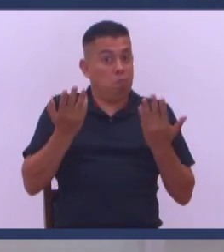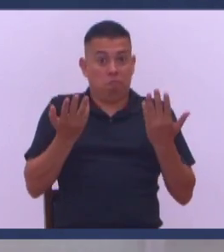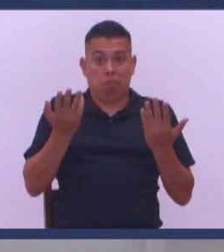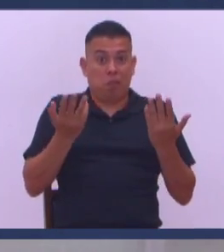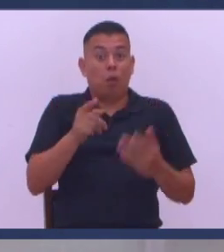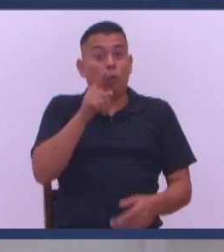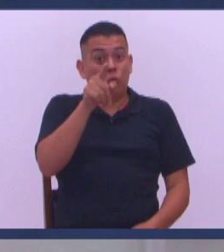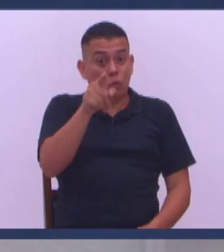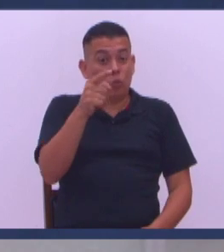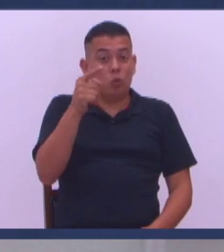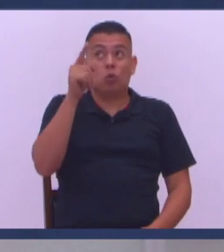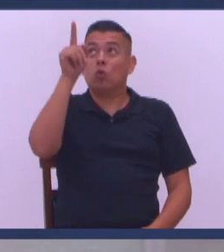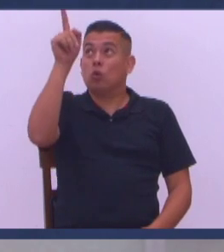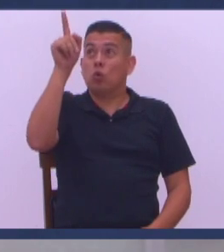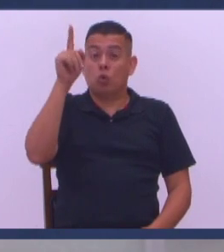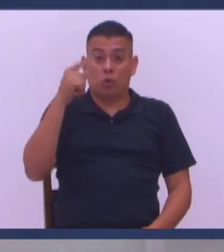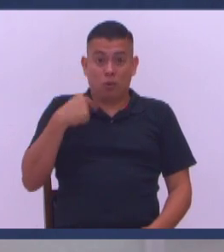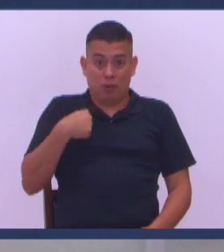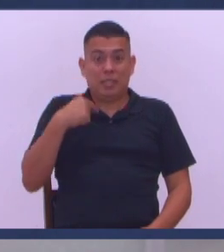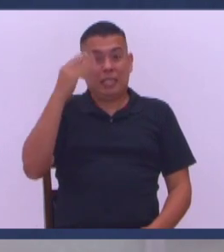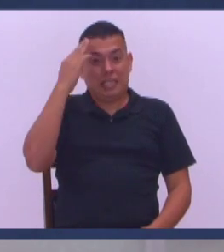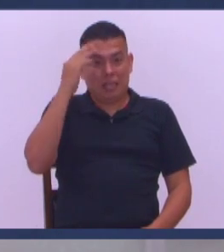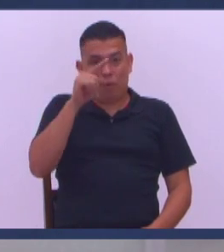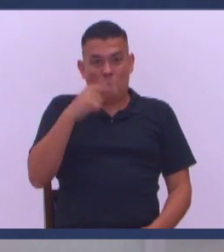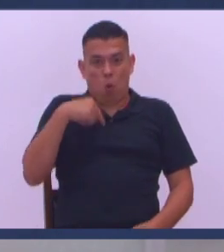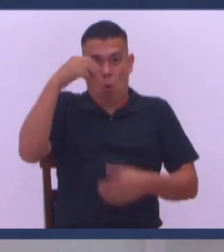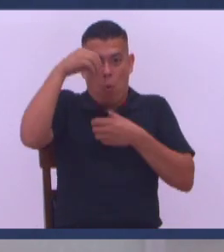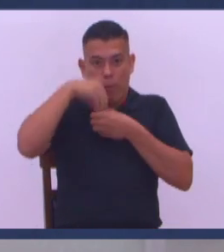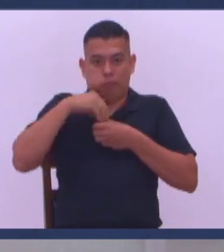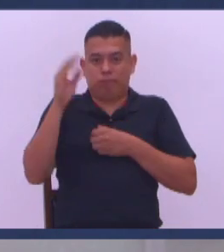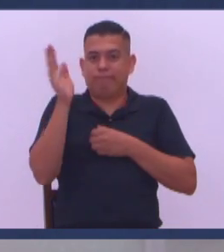Pero tú y yo Sabemos así En lo muy personal Que estamos sucios